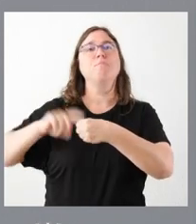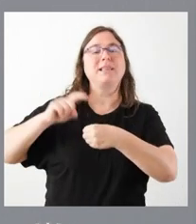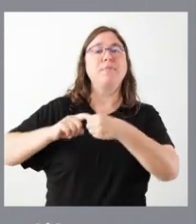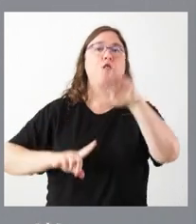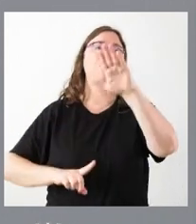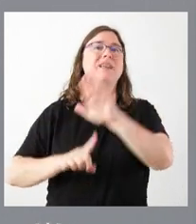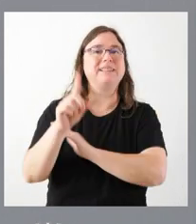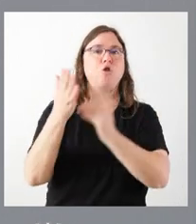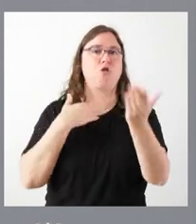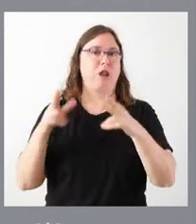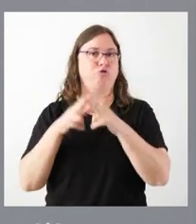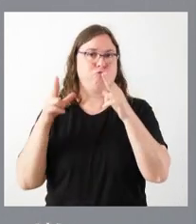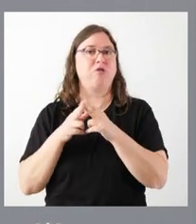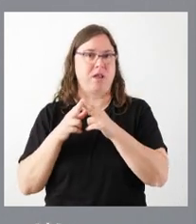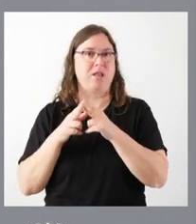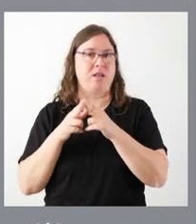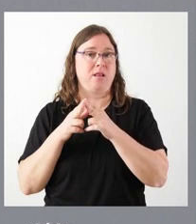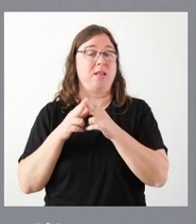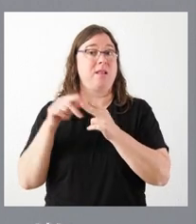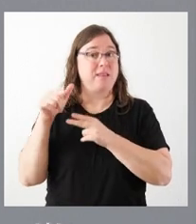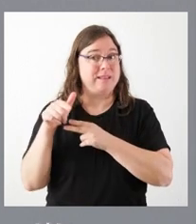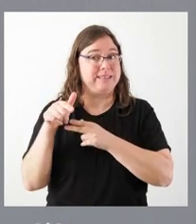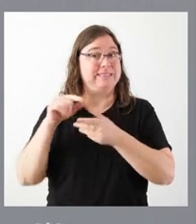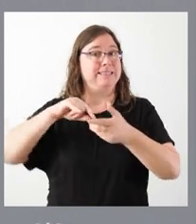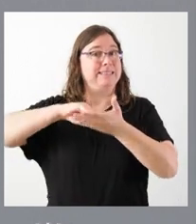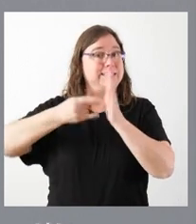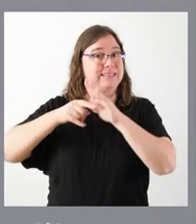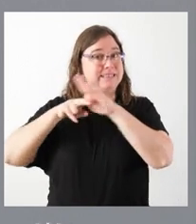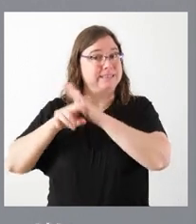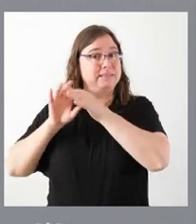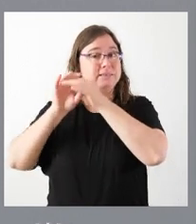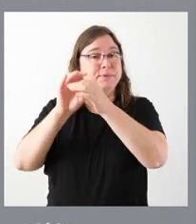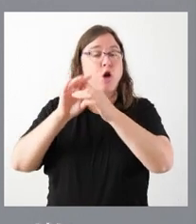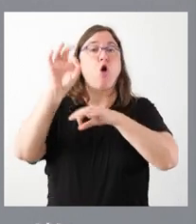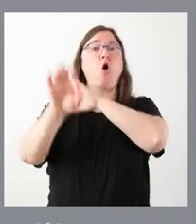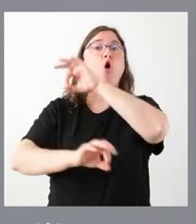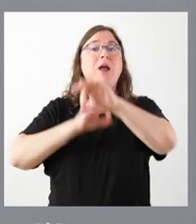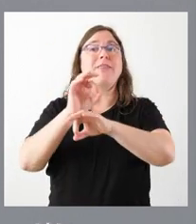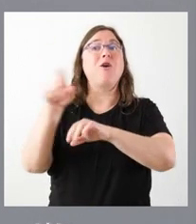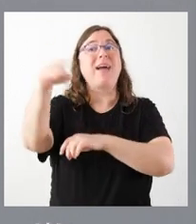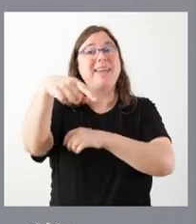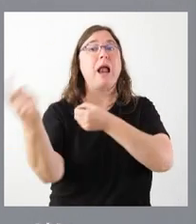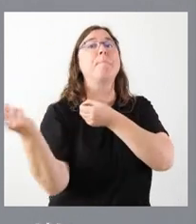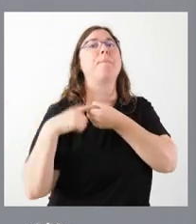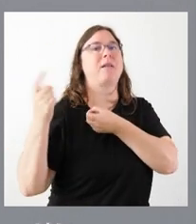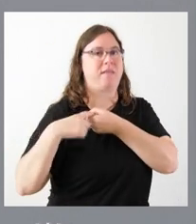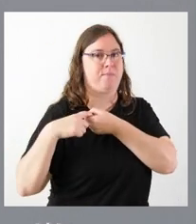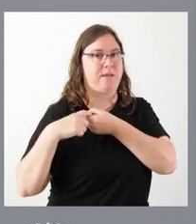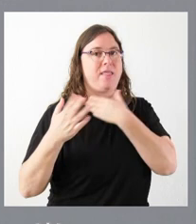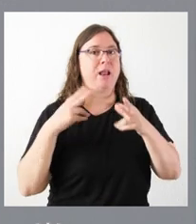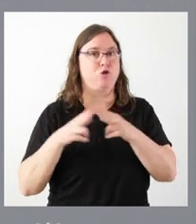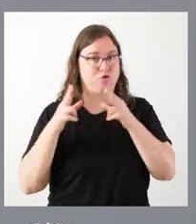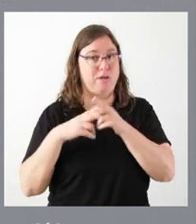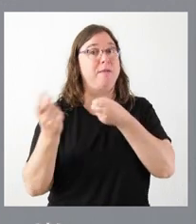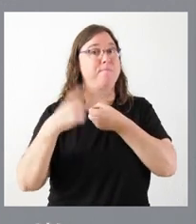el desarrollo del diálogo social, donde, conforme a este instrumento, le corresponde a las organizaciones partícipes del diálogo social por esa participación institucional